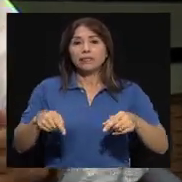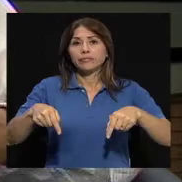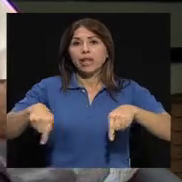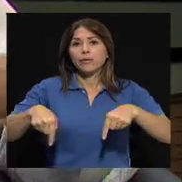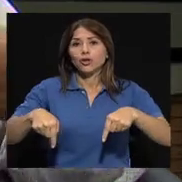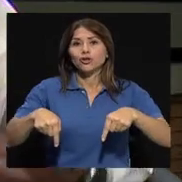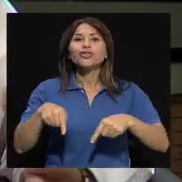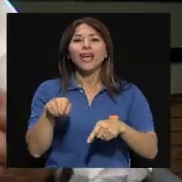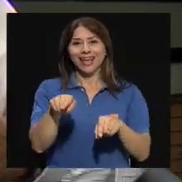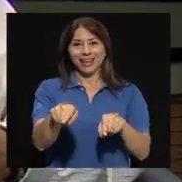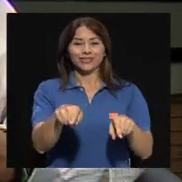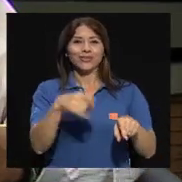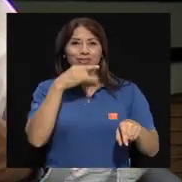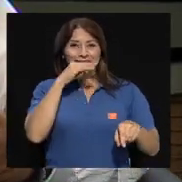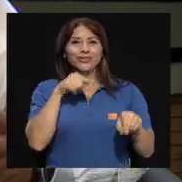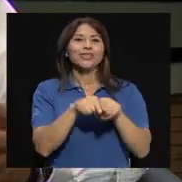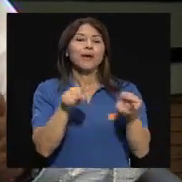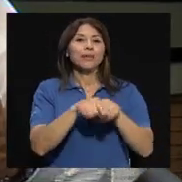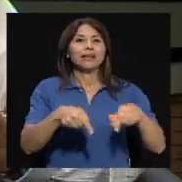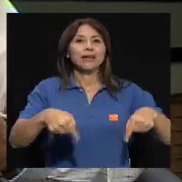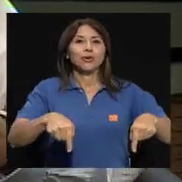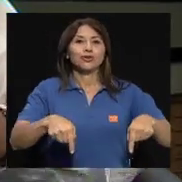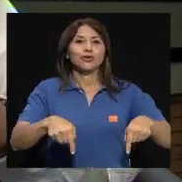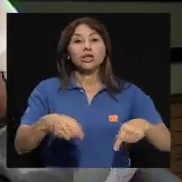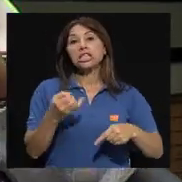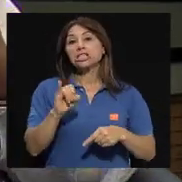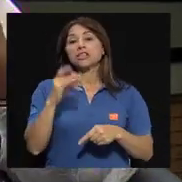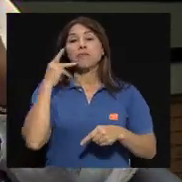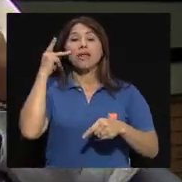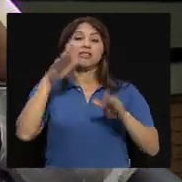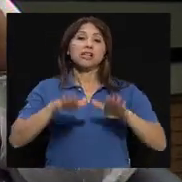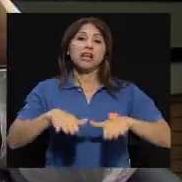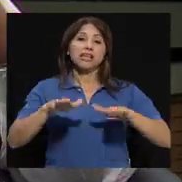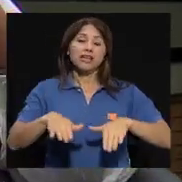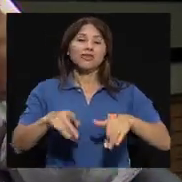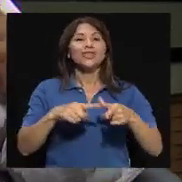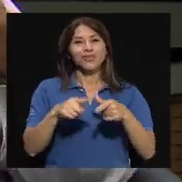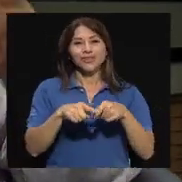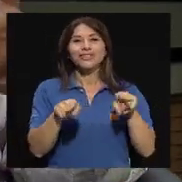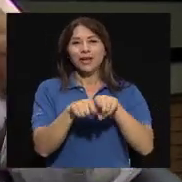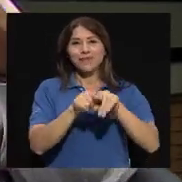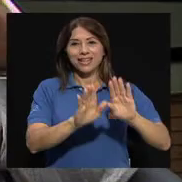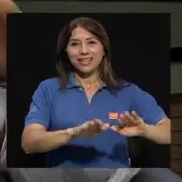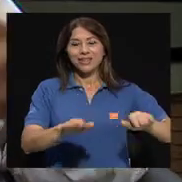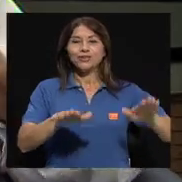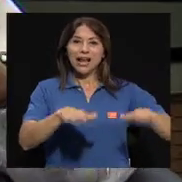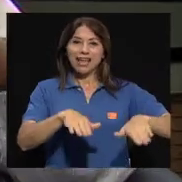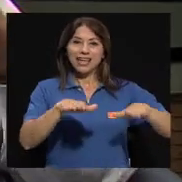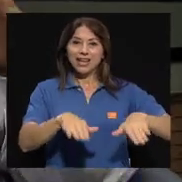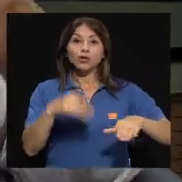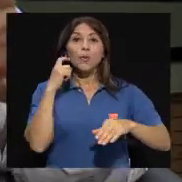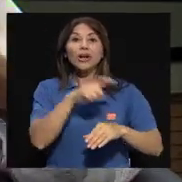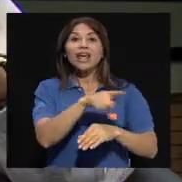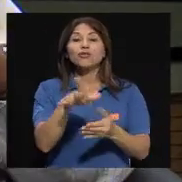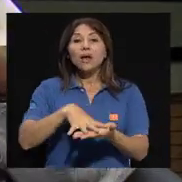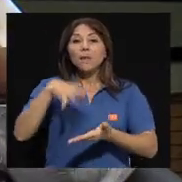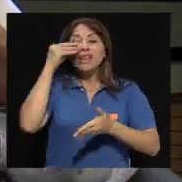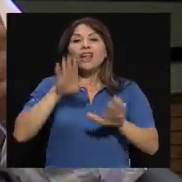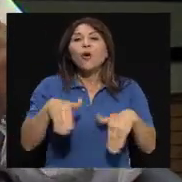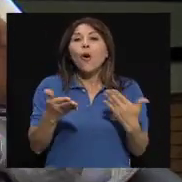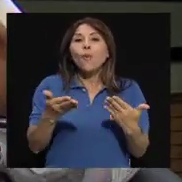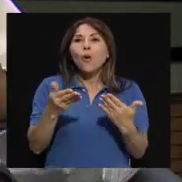ellos van a estar tranquilos, porque aprenden por modelaje. Entonces, es muy importante tener un dibujo, un gráfico de la ruta, un mapita,